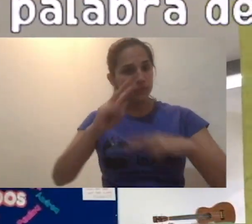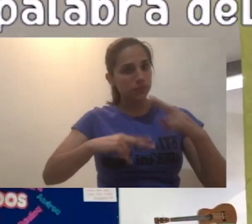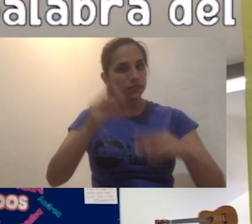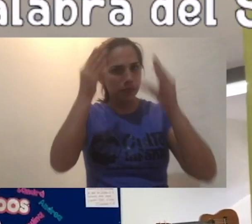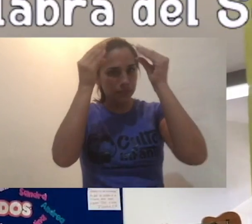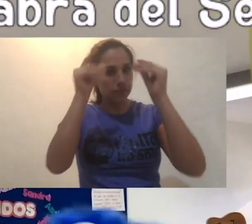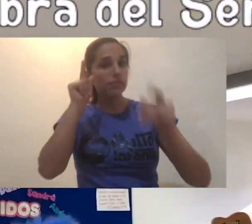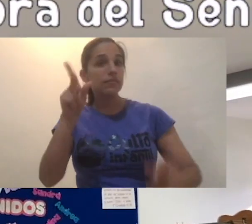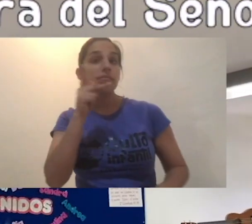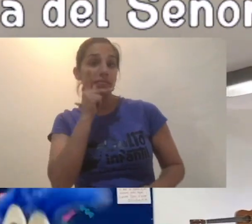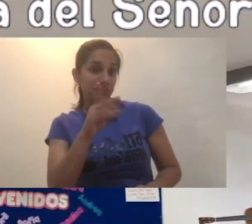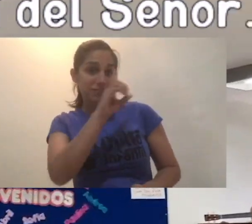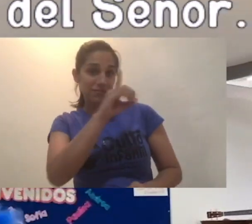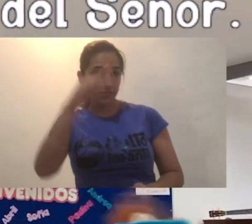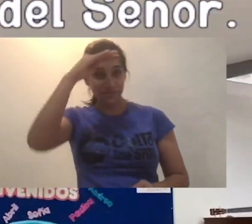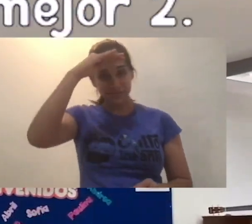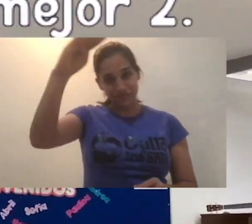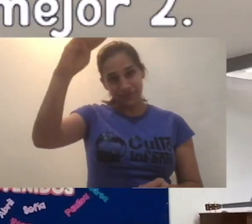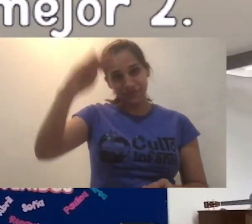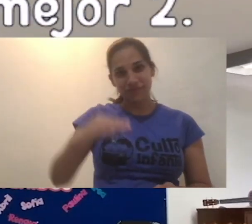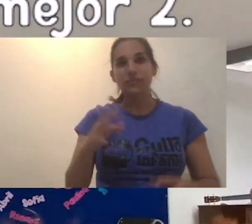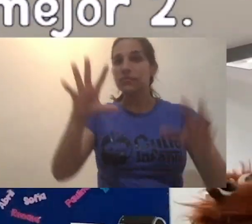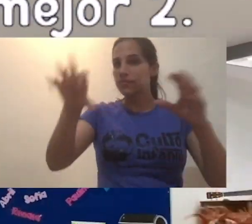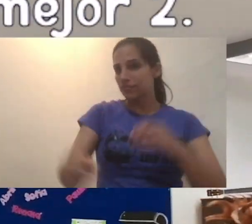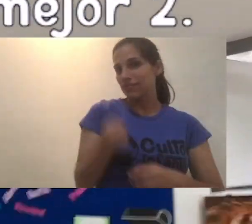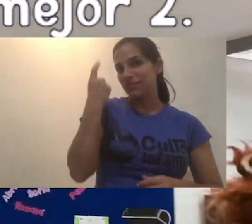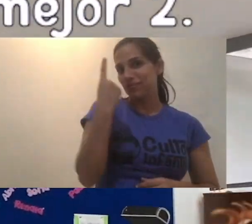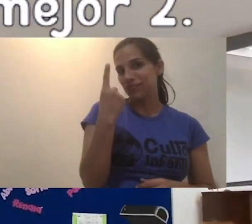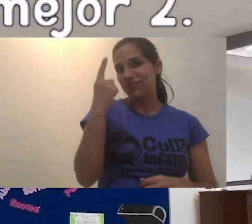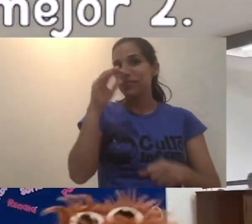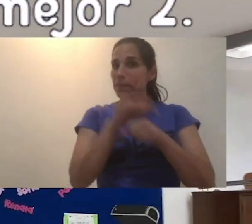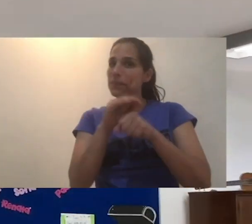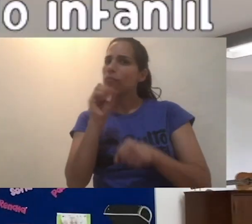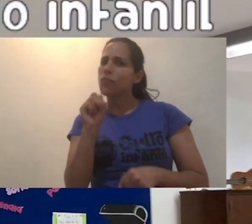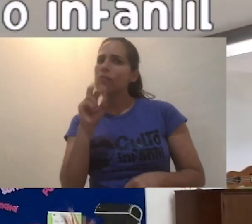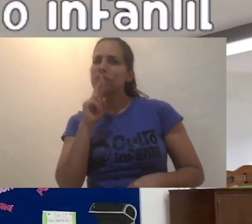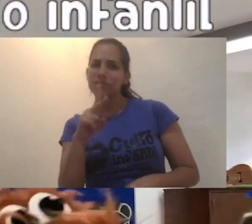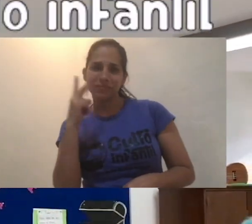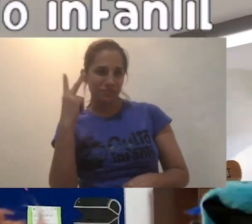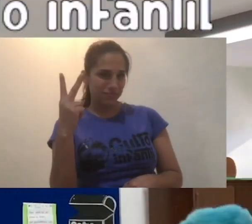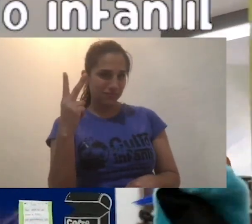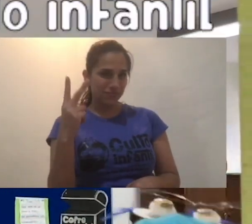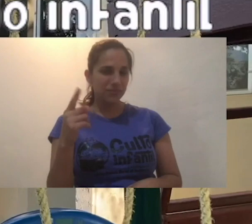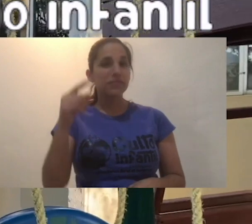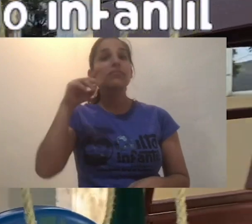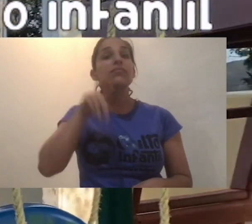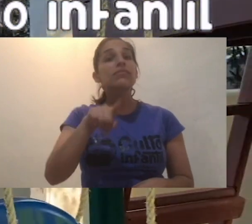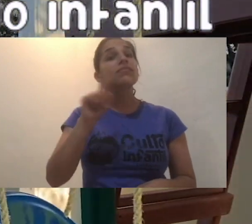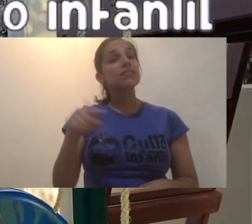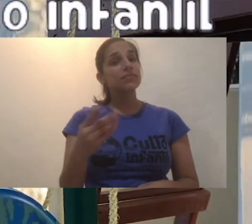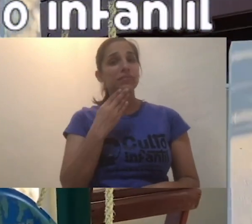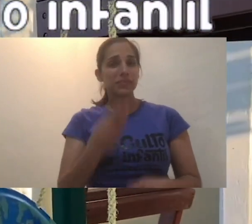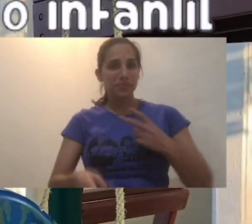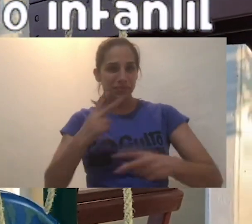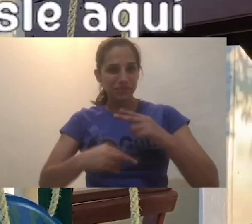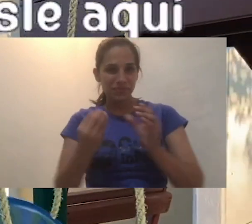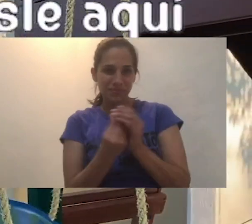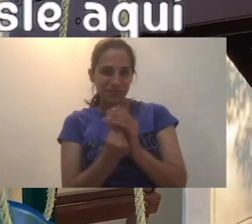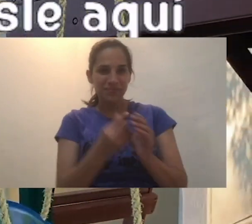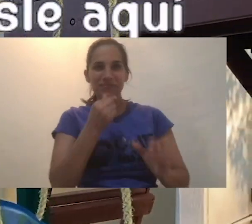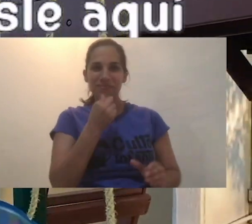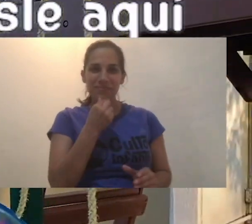vamos a aprender la palabra del Señor. Trae un amigo o mejor dos. Sé bienvenido al culto